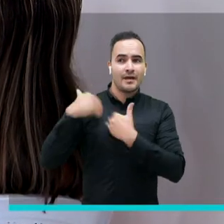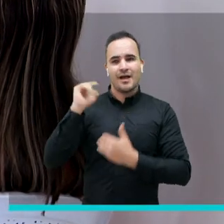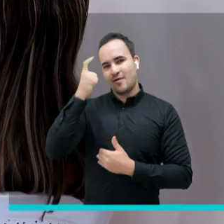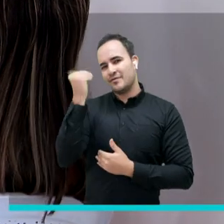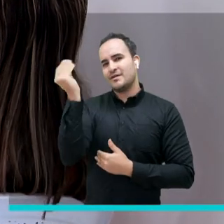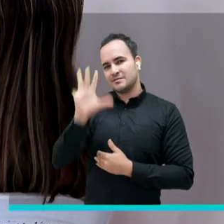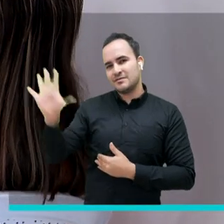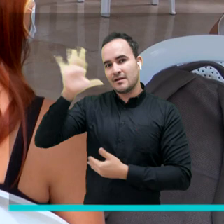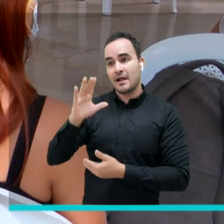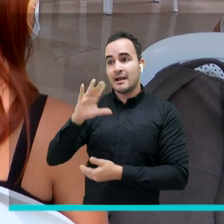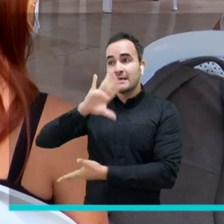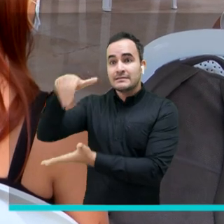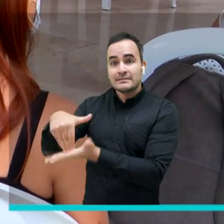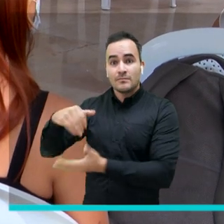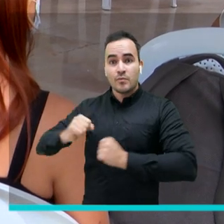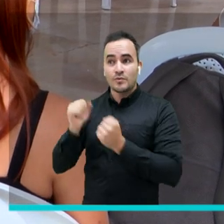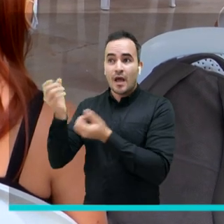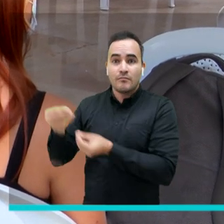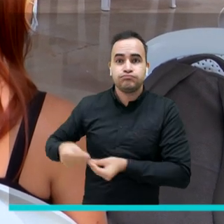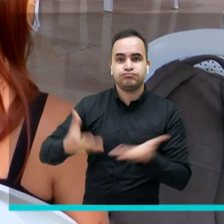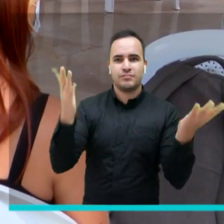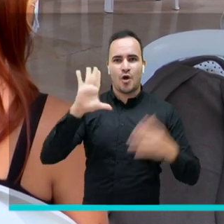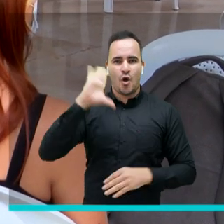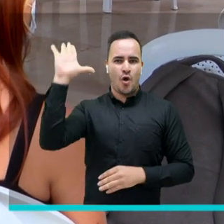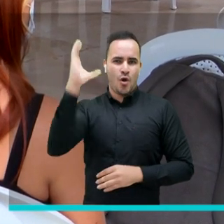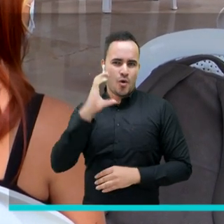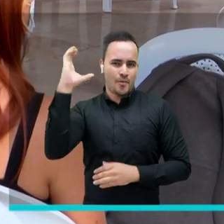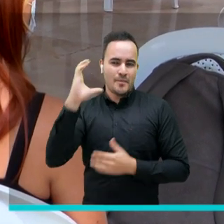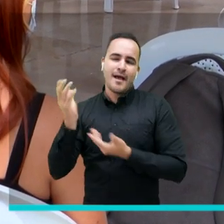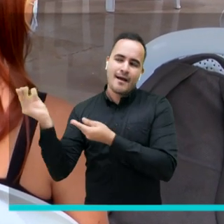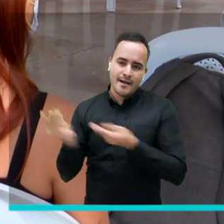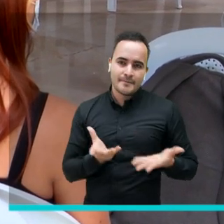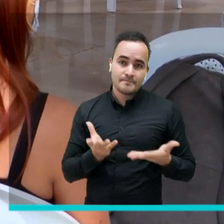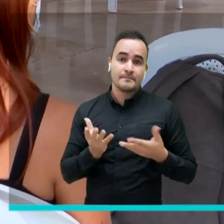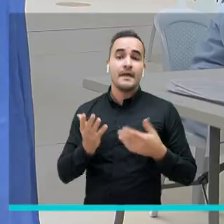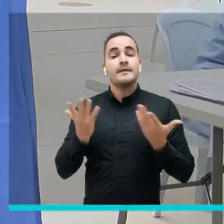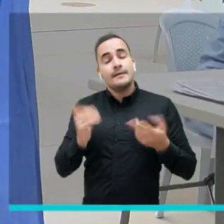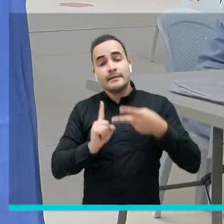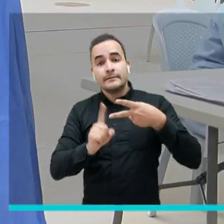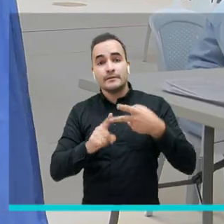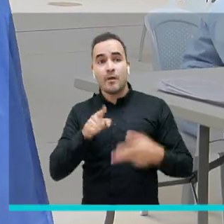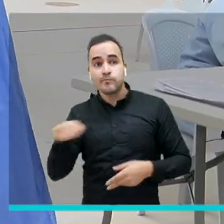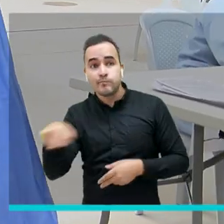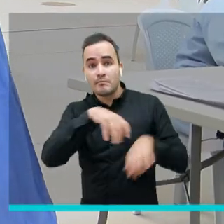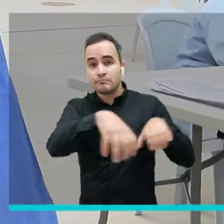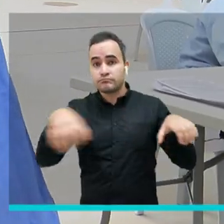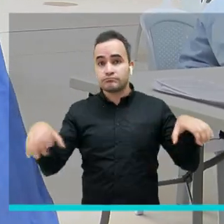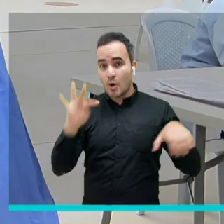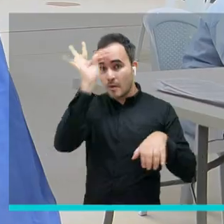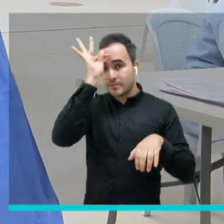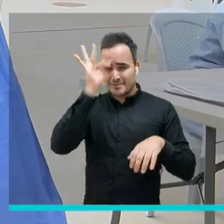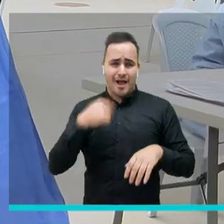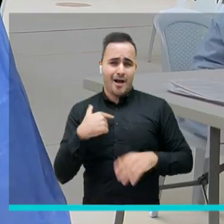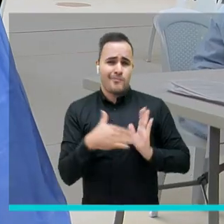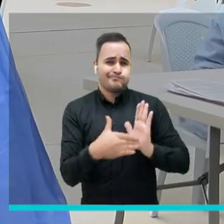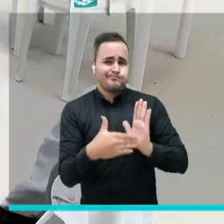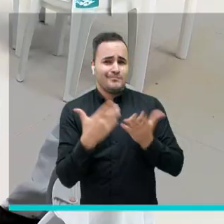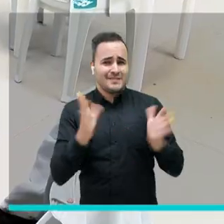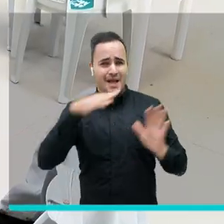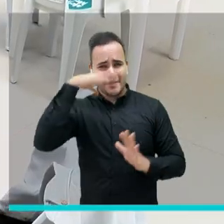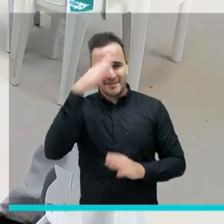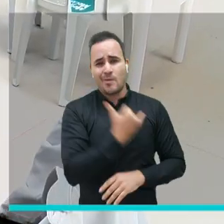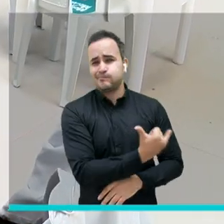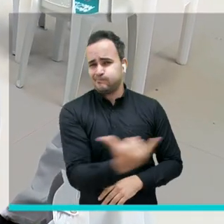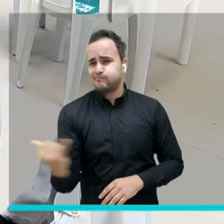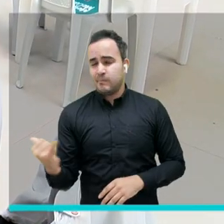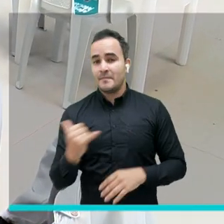centralizada y distribuyendo de manera gratuita. La segunda es tener la capacidad instalada y así lo hemos demostrado. Y la tercera y más importante es